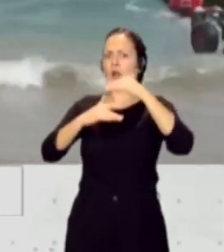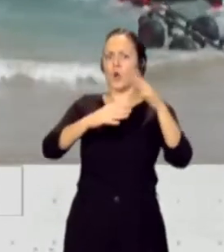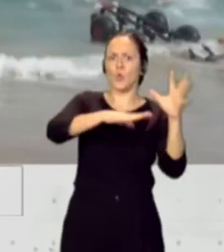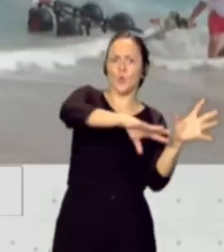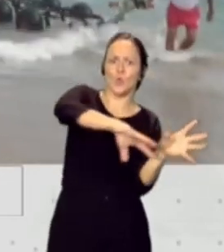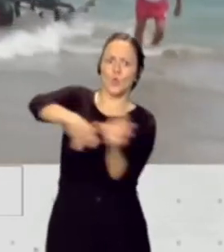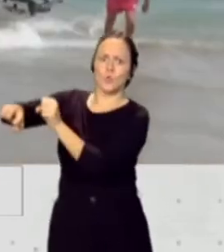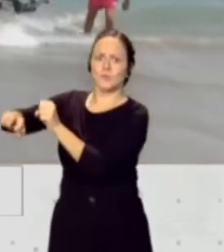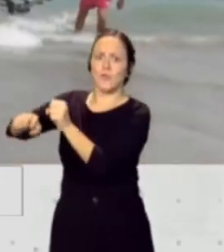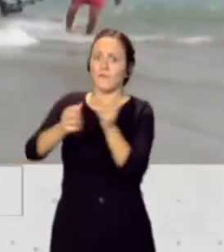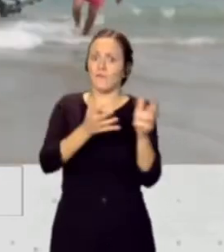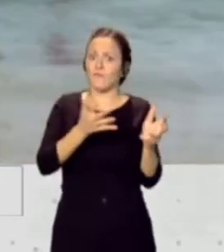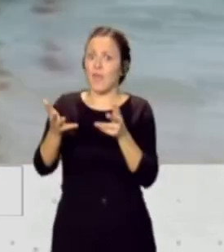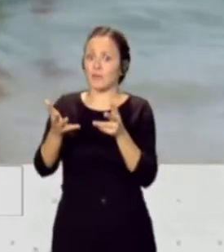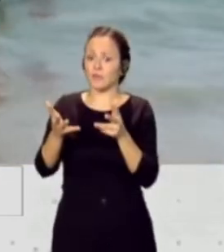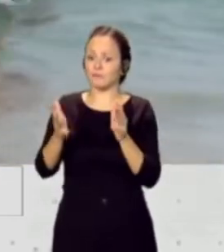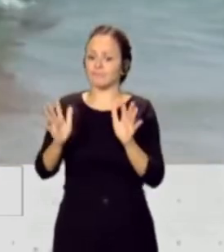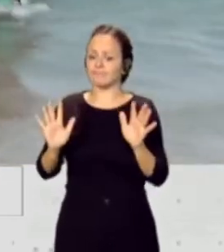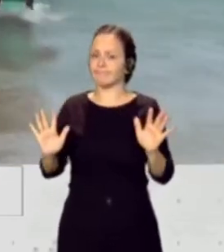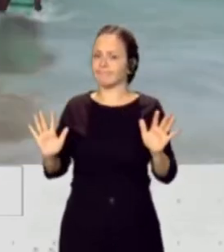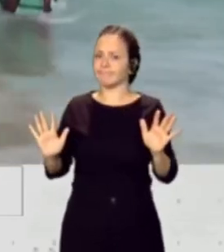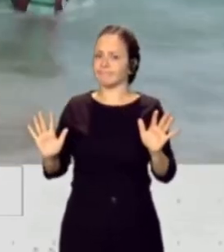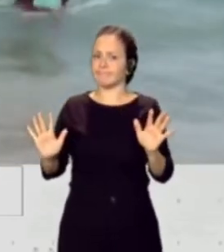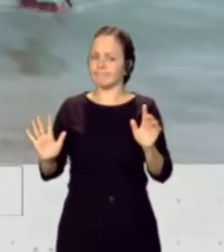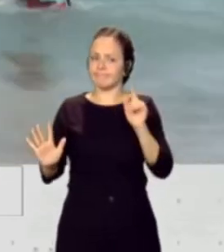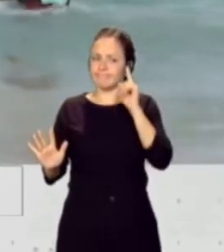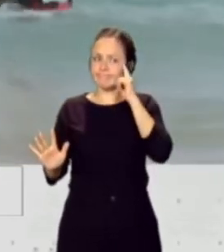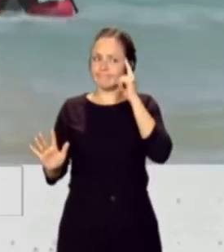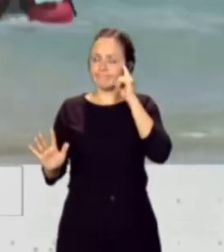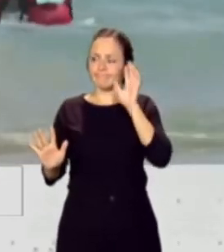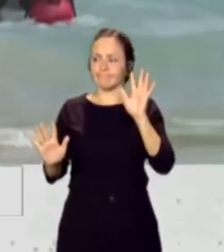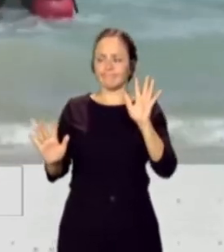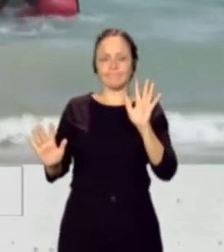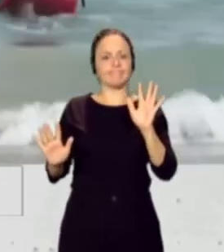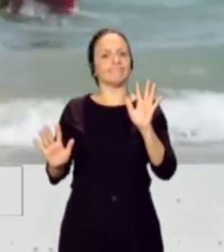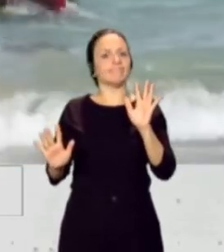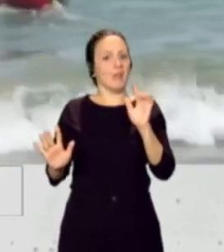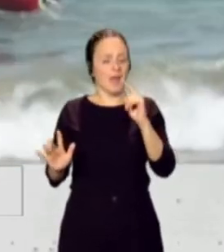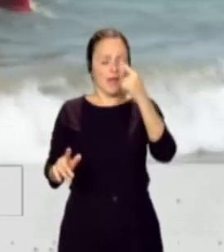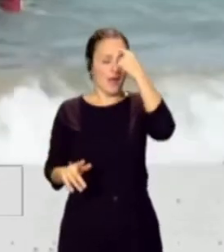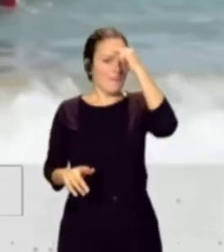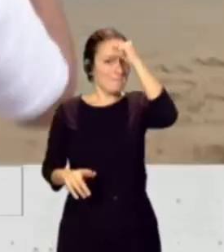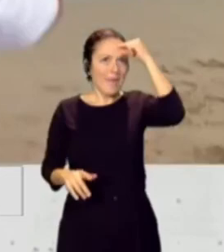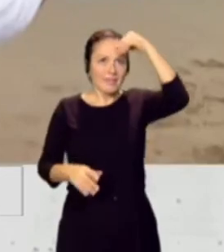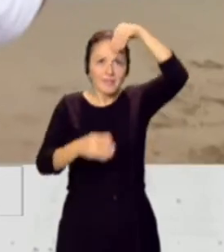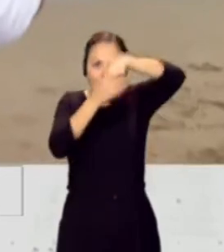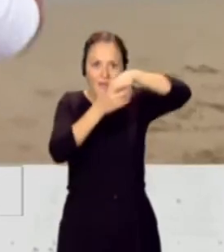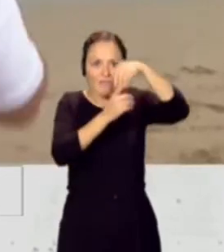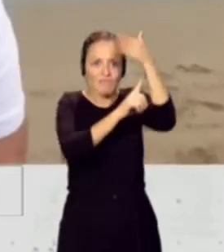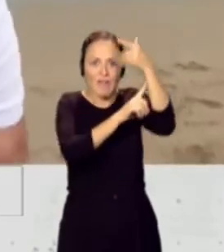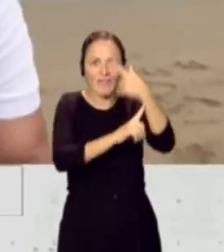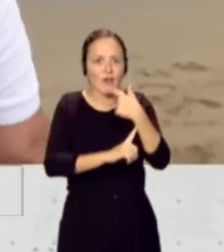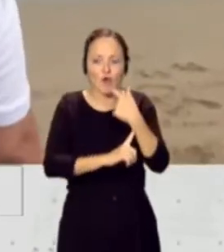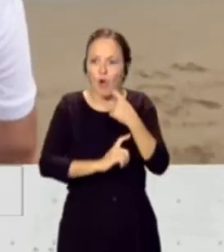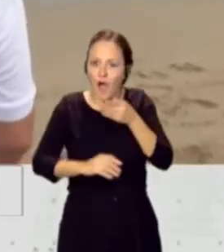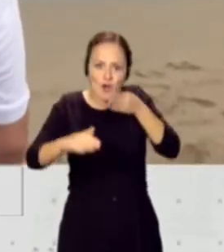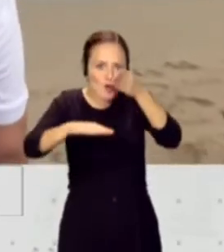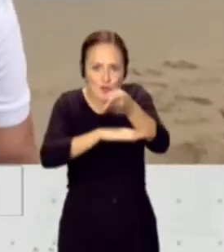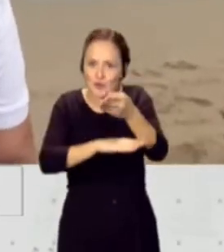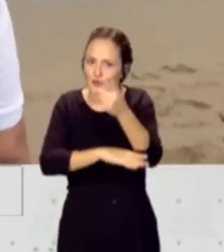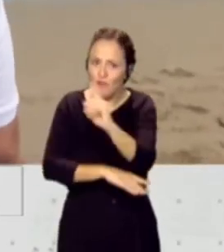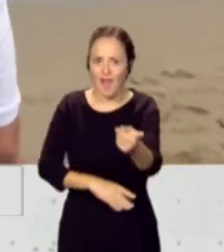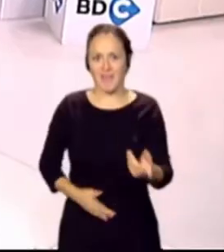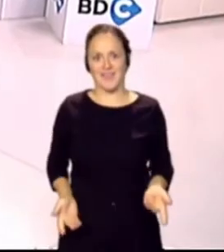vemos viento viento que se te encienda por favor una bandera roja en tu mente y no te metas en el agua pues que se nos quede bien